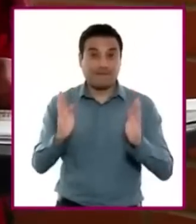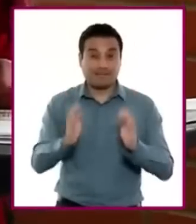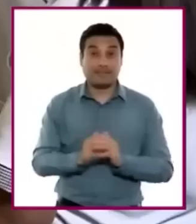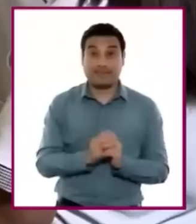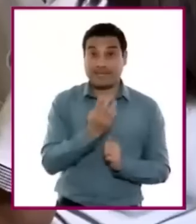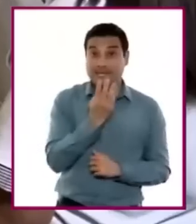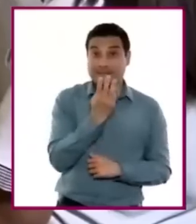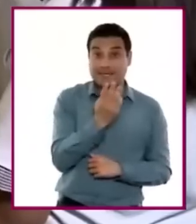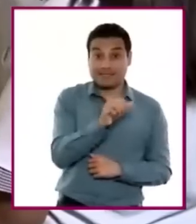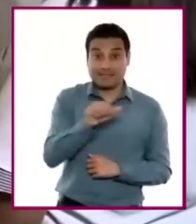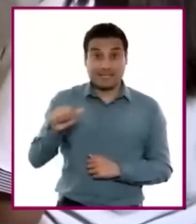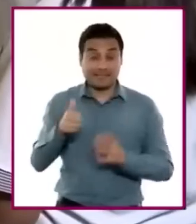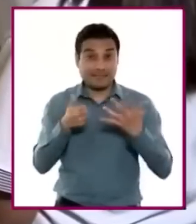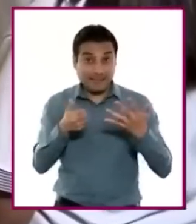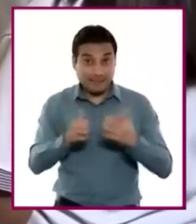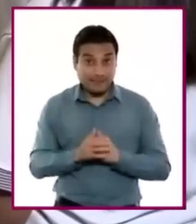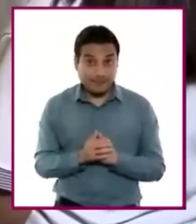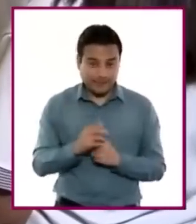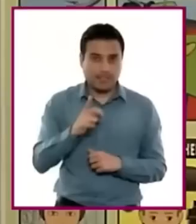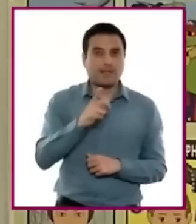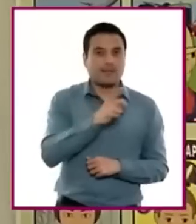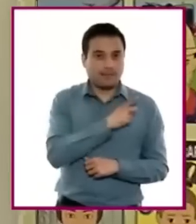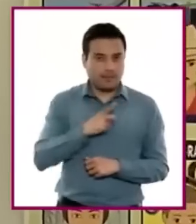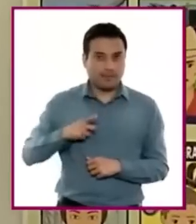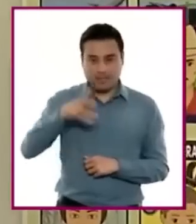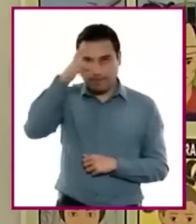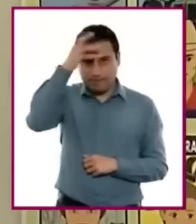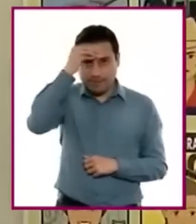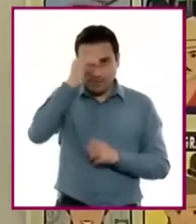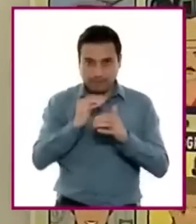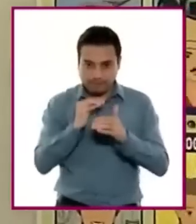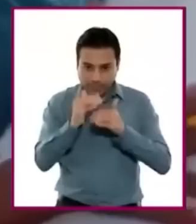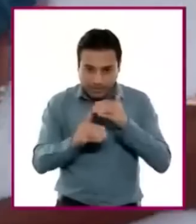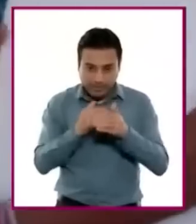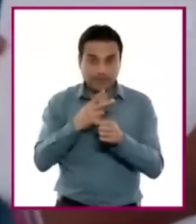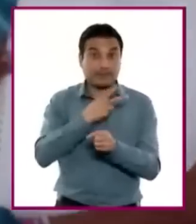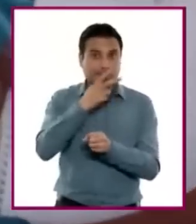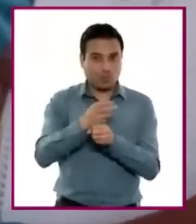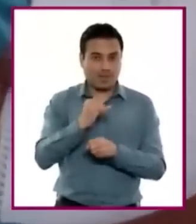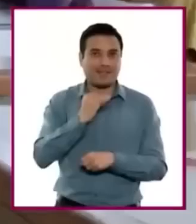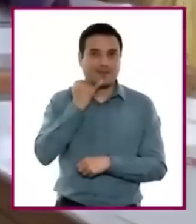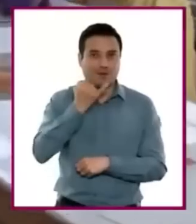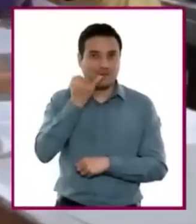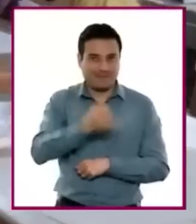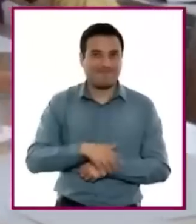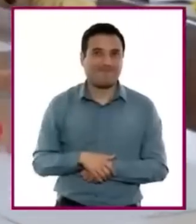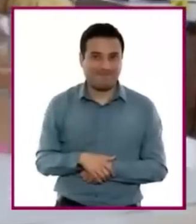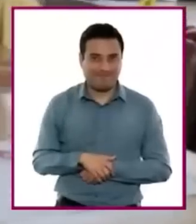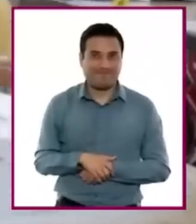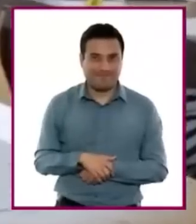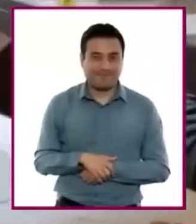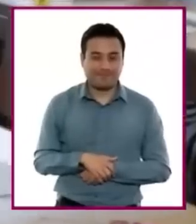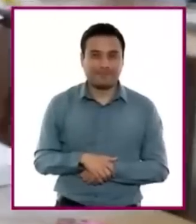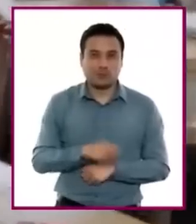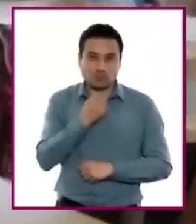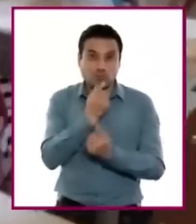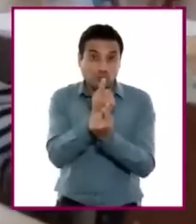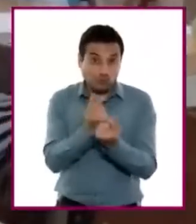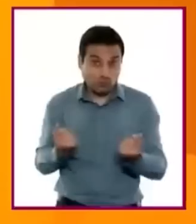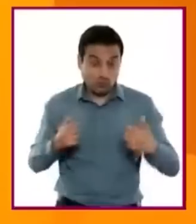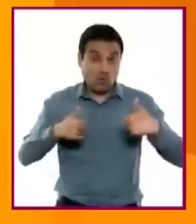6, se busca que avancen en el desarrollo de una segunda lengua, especialmente niñas, niños y adolescentes indígenas.